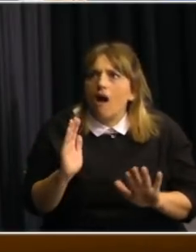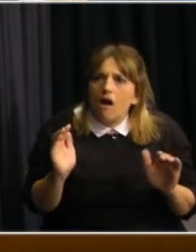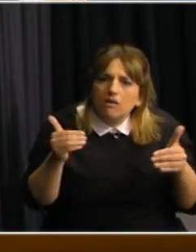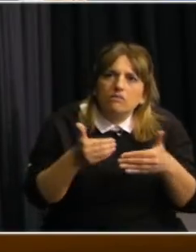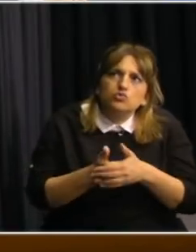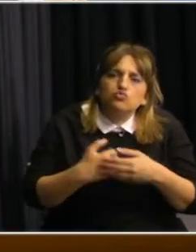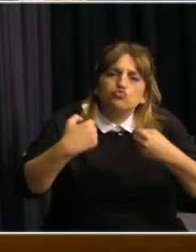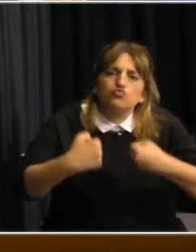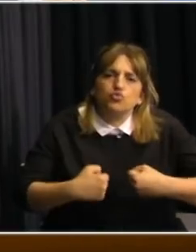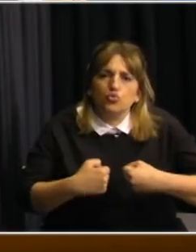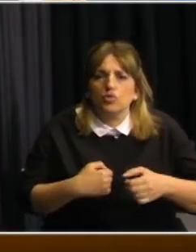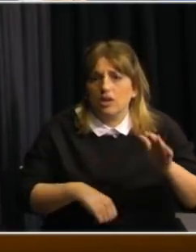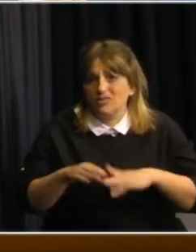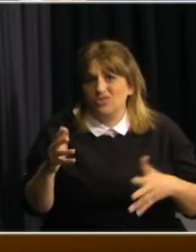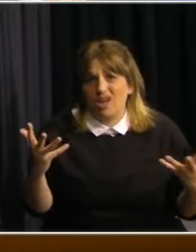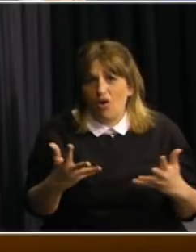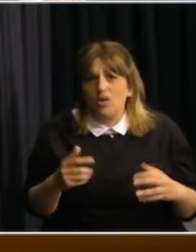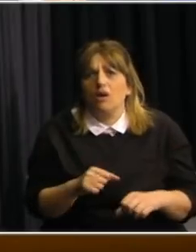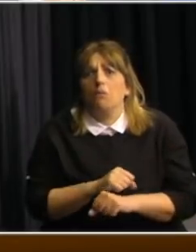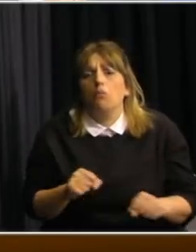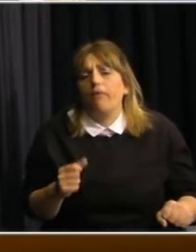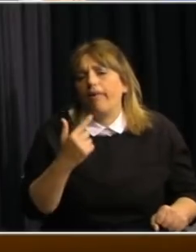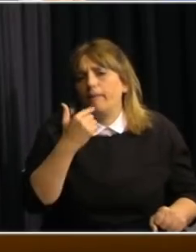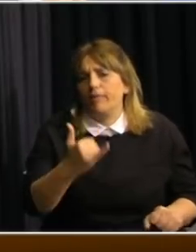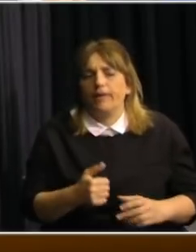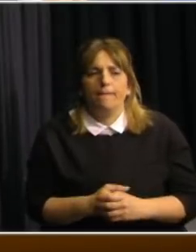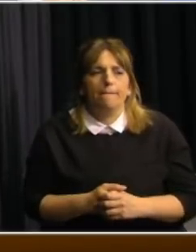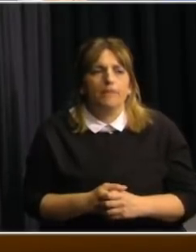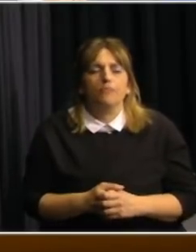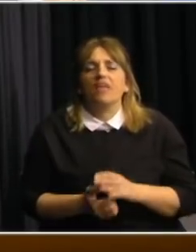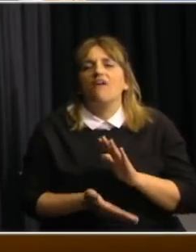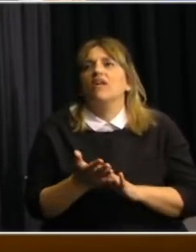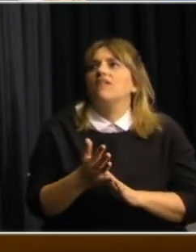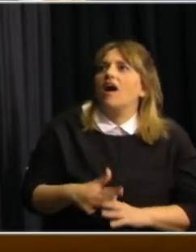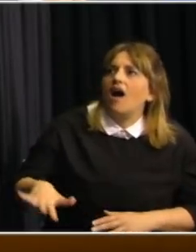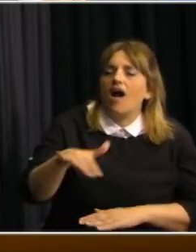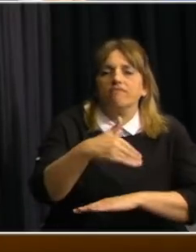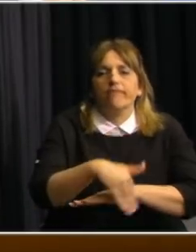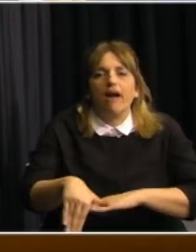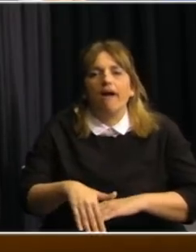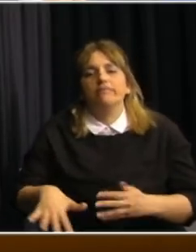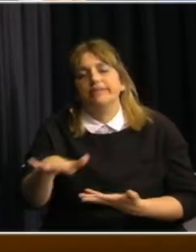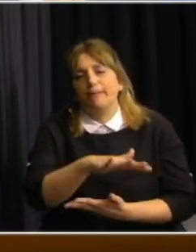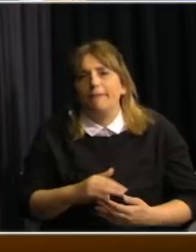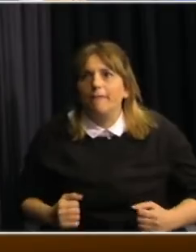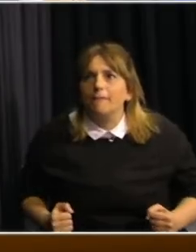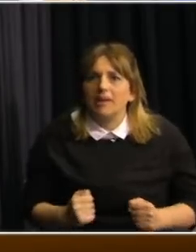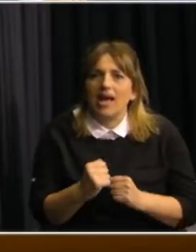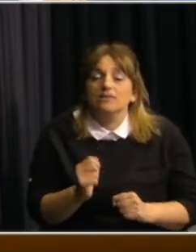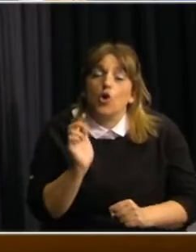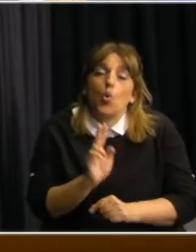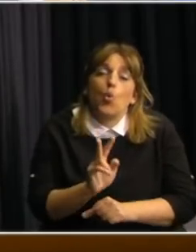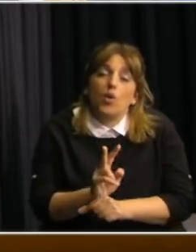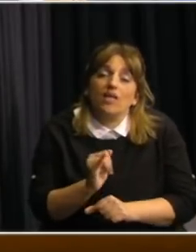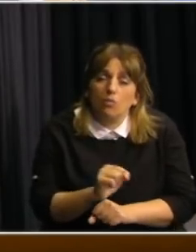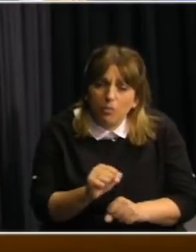la mayoría hasta ahora? ¿pueden salir por ejemplo a espacios públicos con cuidado? ¿se puede avanzar un poco más en eso